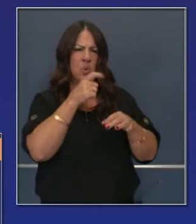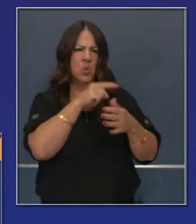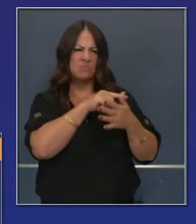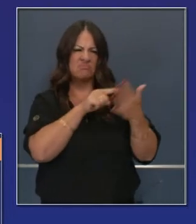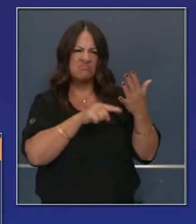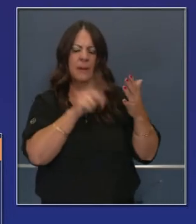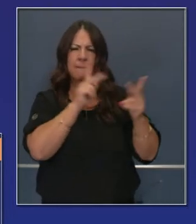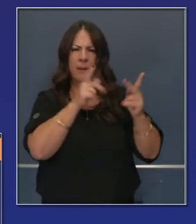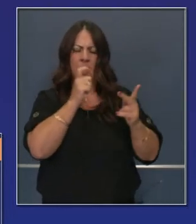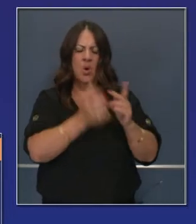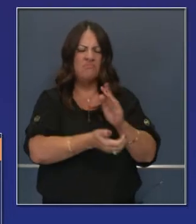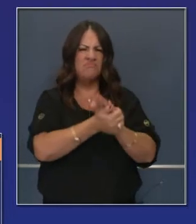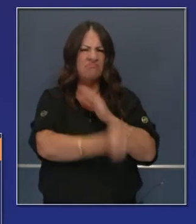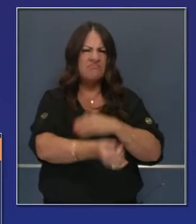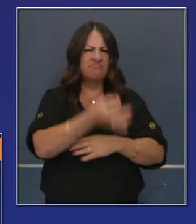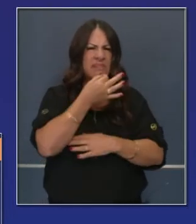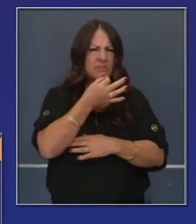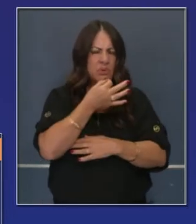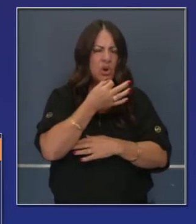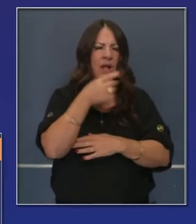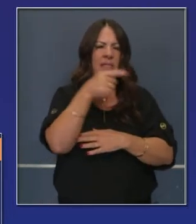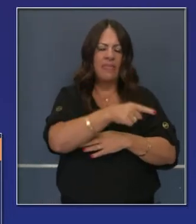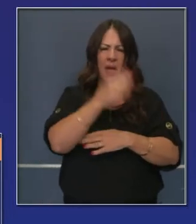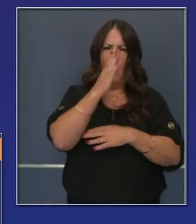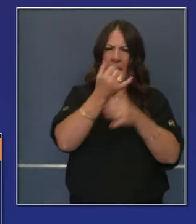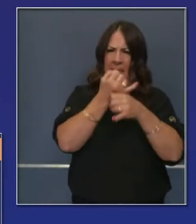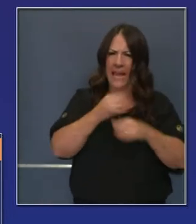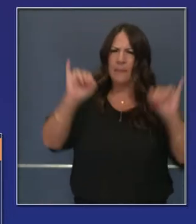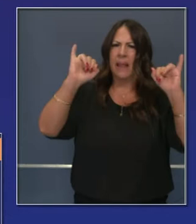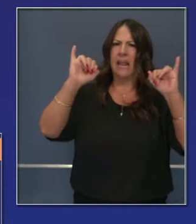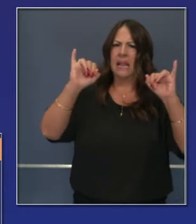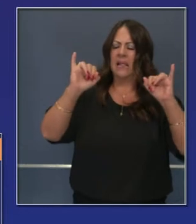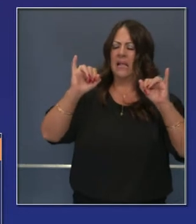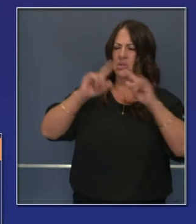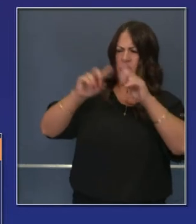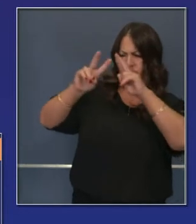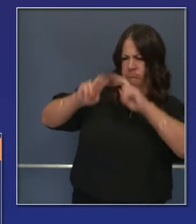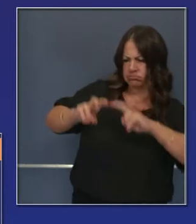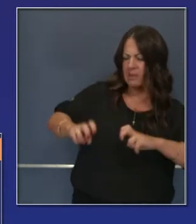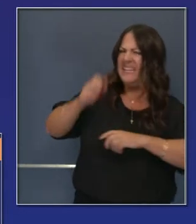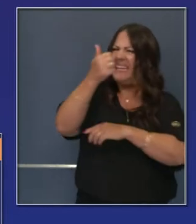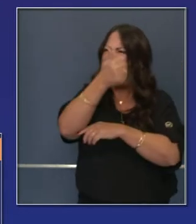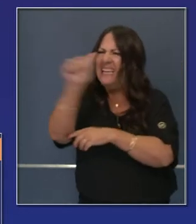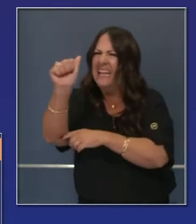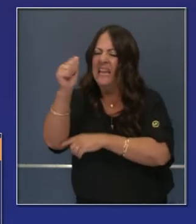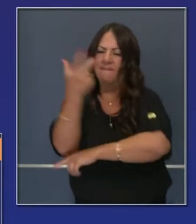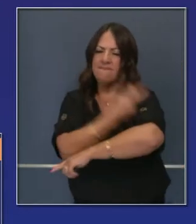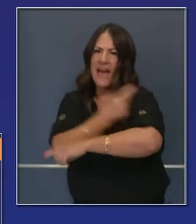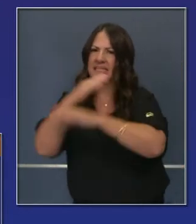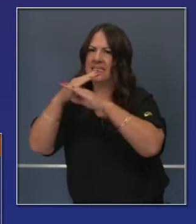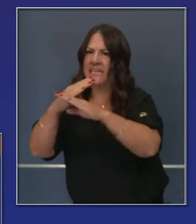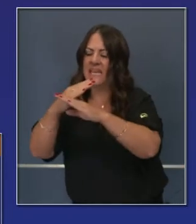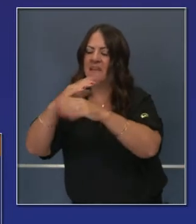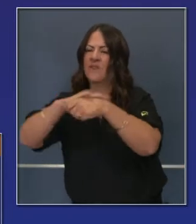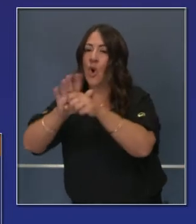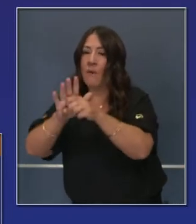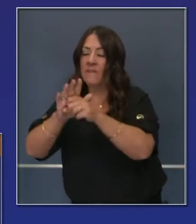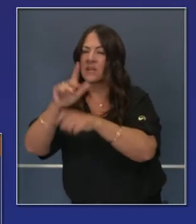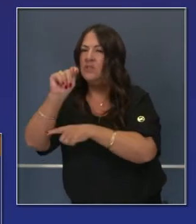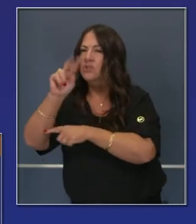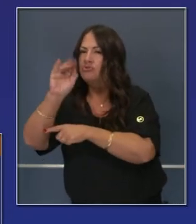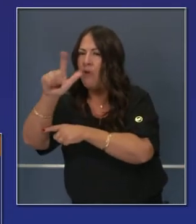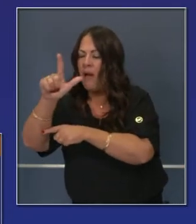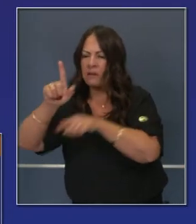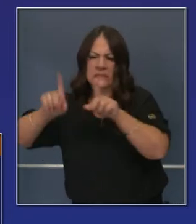una vez más, estos expertos van a revisar independientemente y monitorear independientemente cualquier prueba de vacuna para